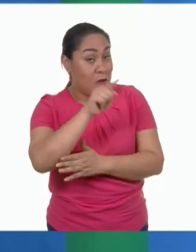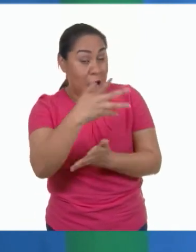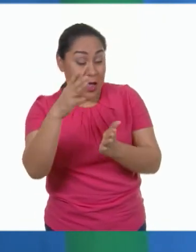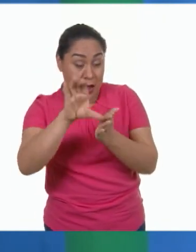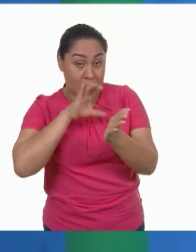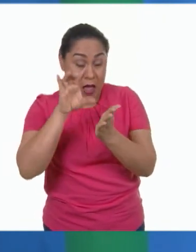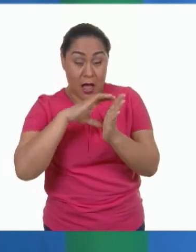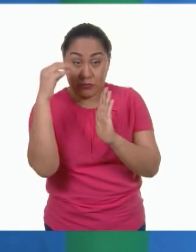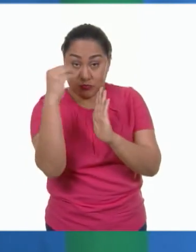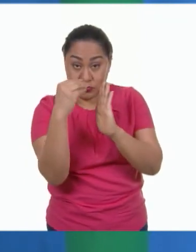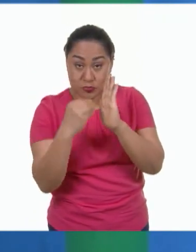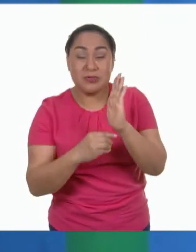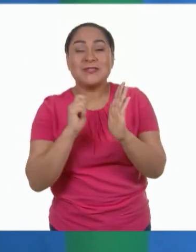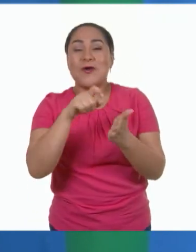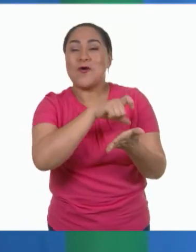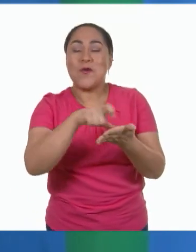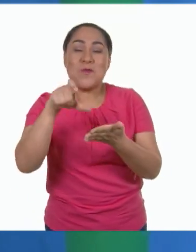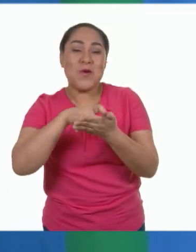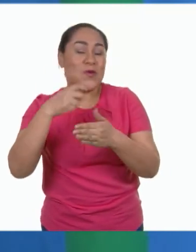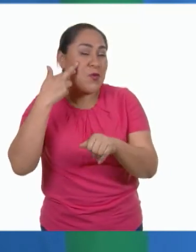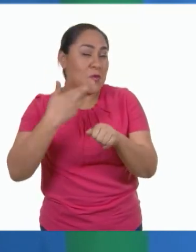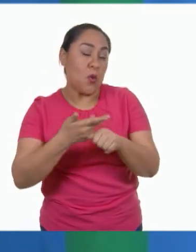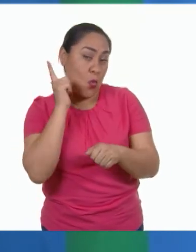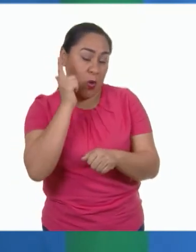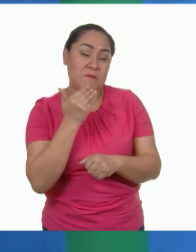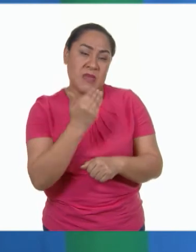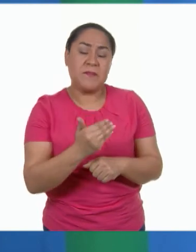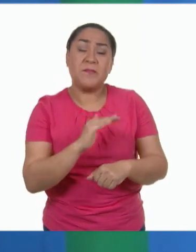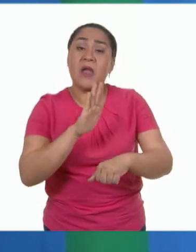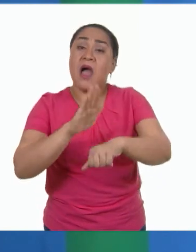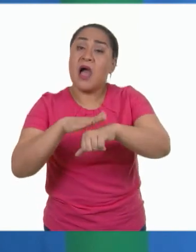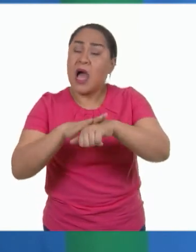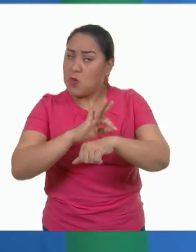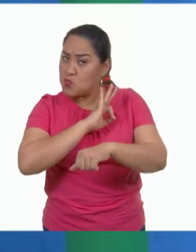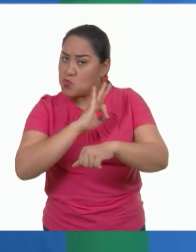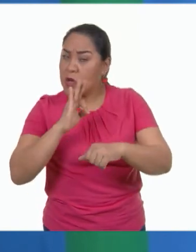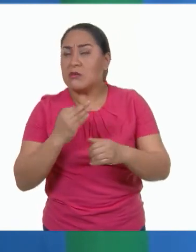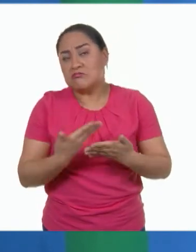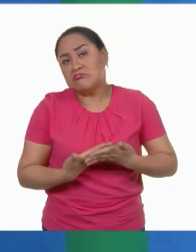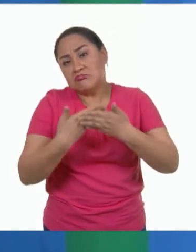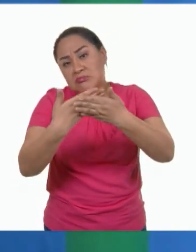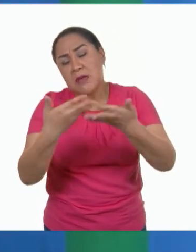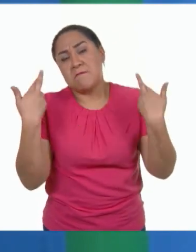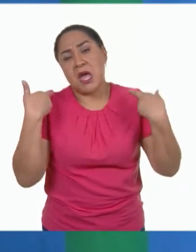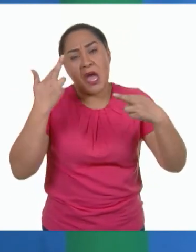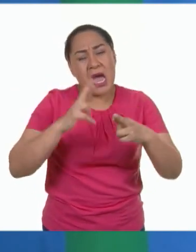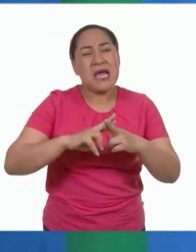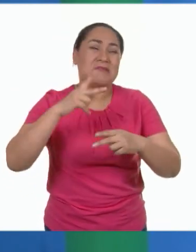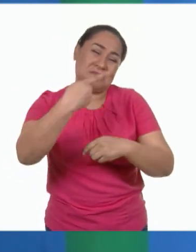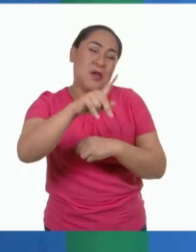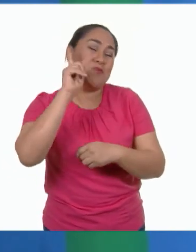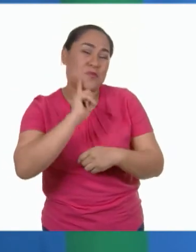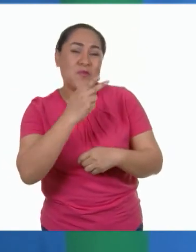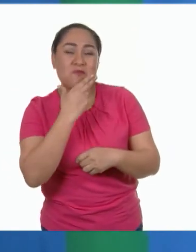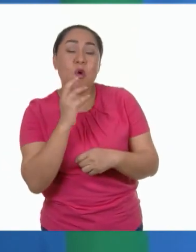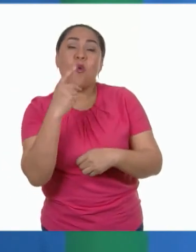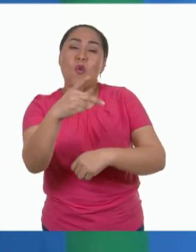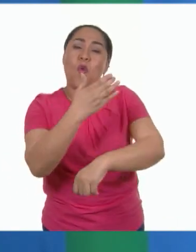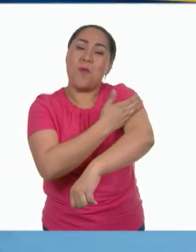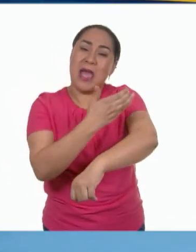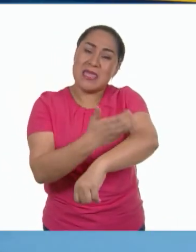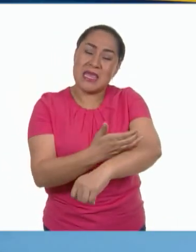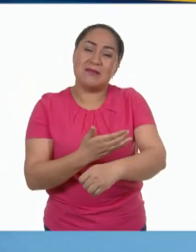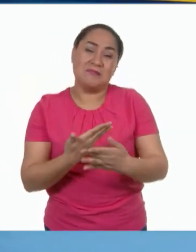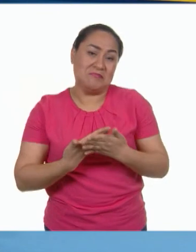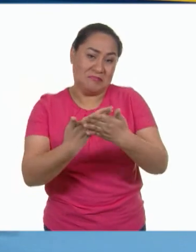calendario de consumo responsable. Recuerden que pueden compartirlo con su maestra o su maestro y sus compañeras y compañeras de clase.